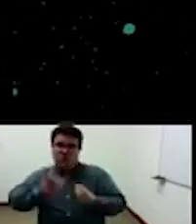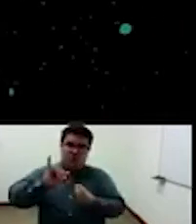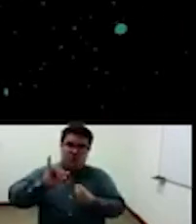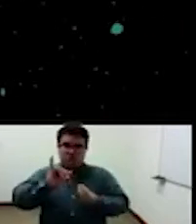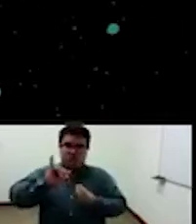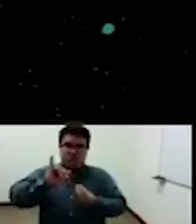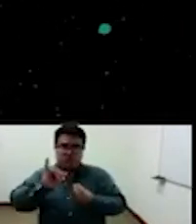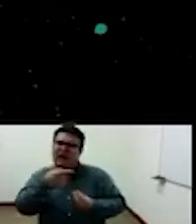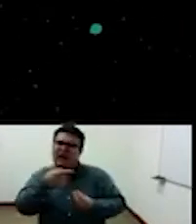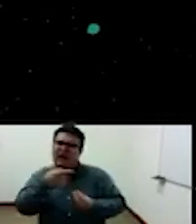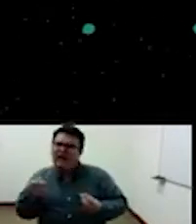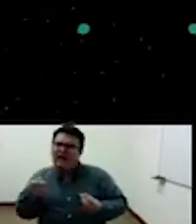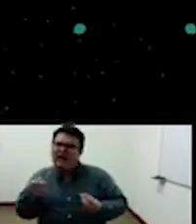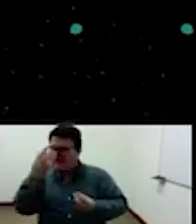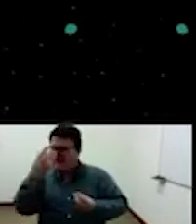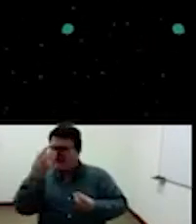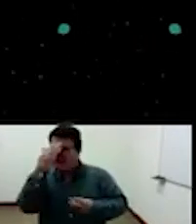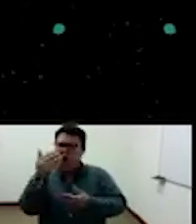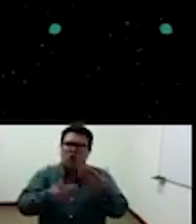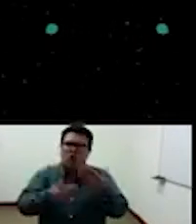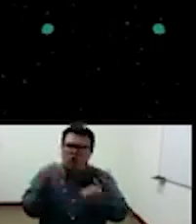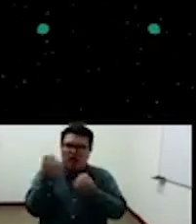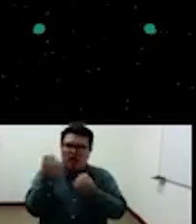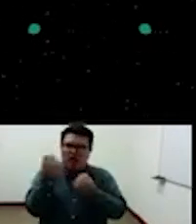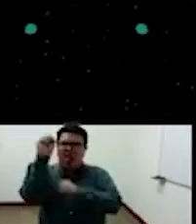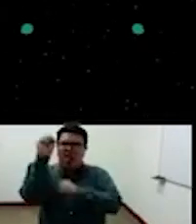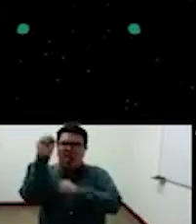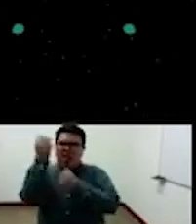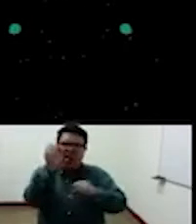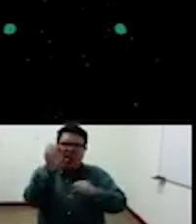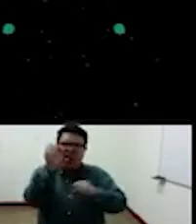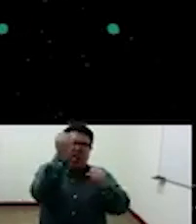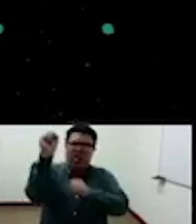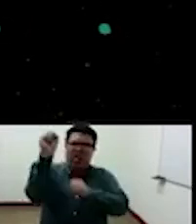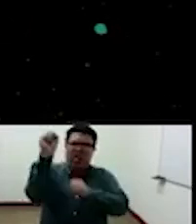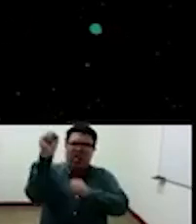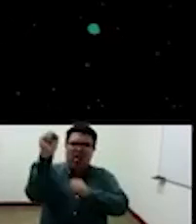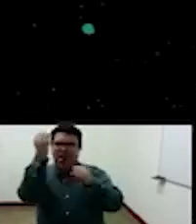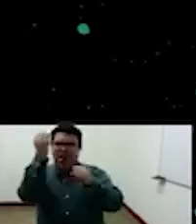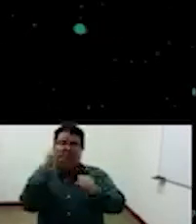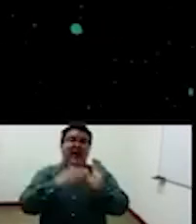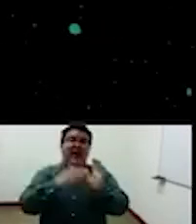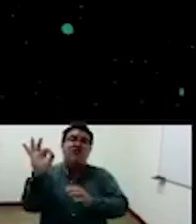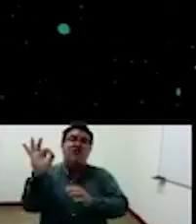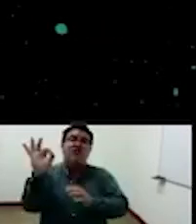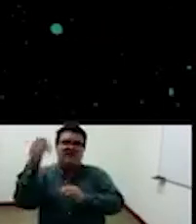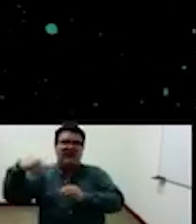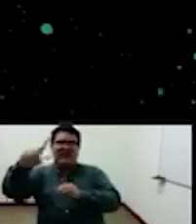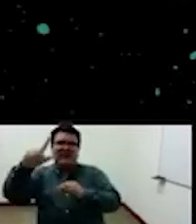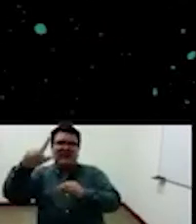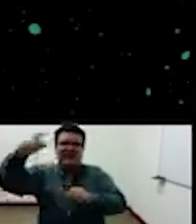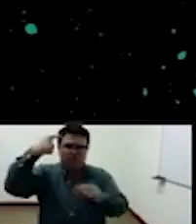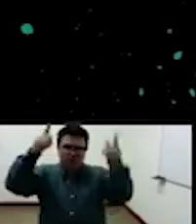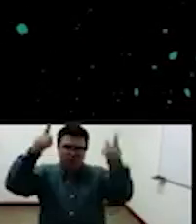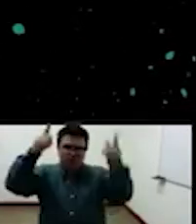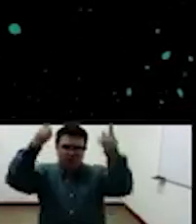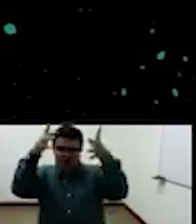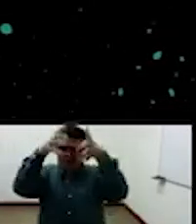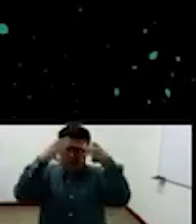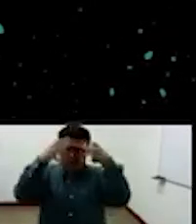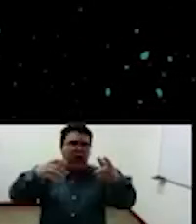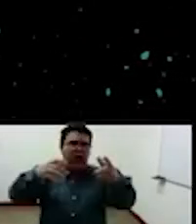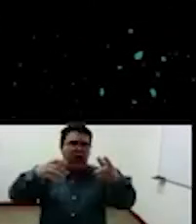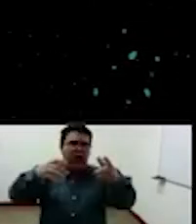una serie de revoluciones tenemos por ejemplo la francesa tenemos una serie de